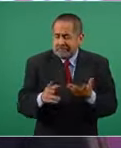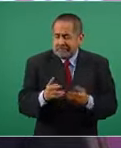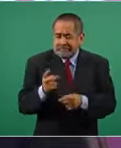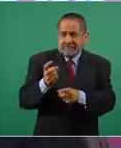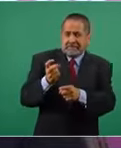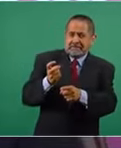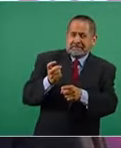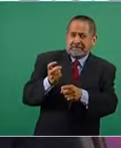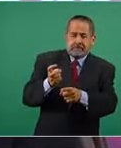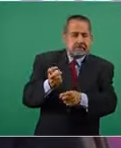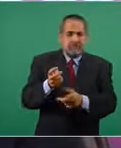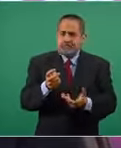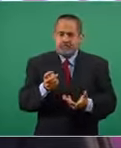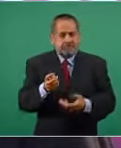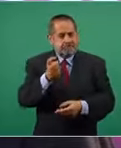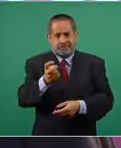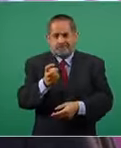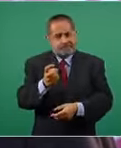injusto